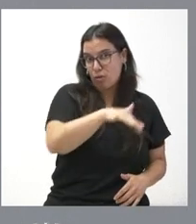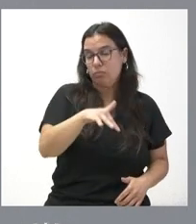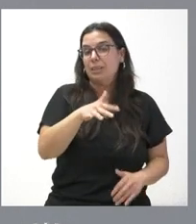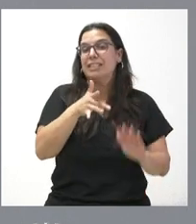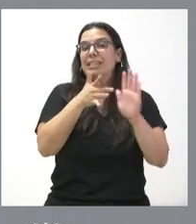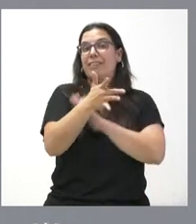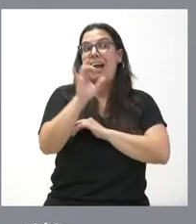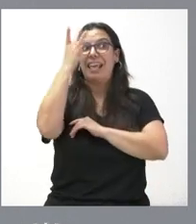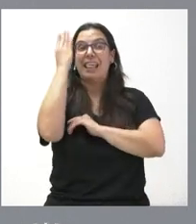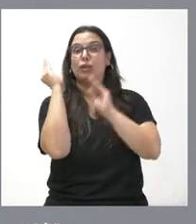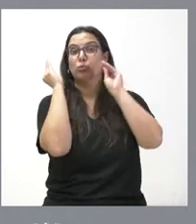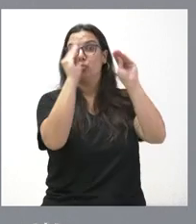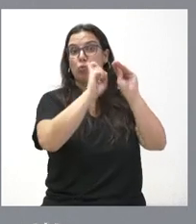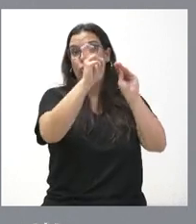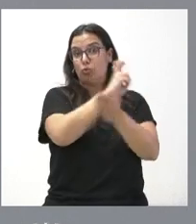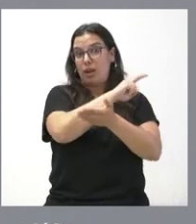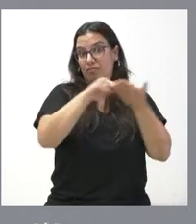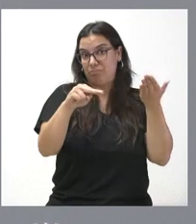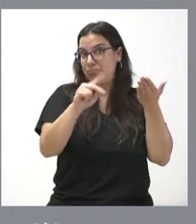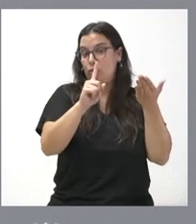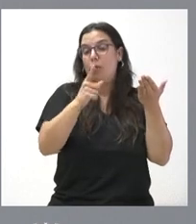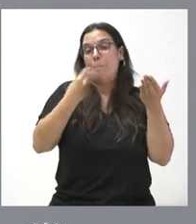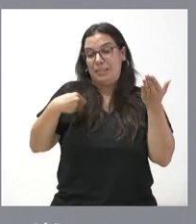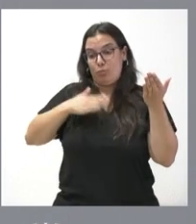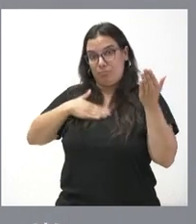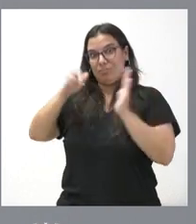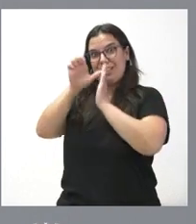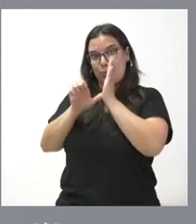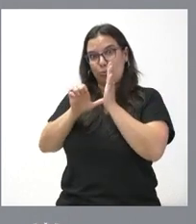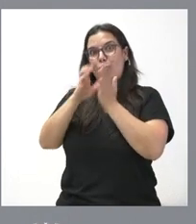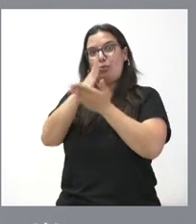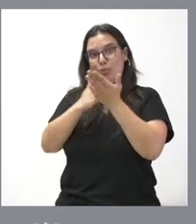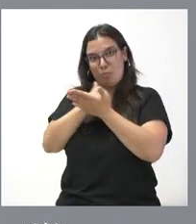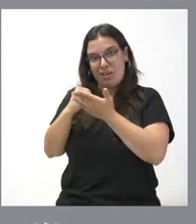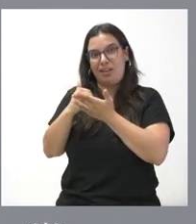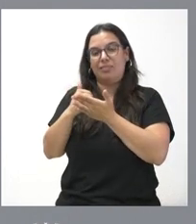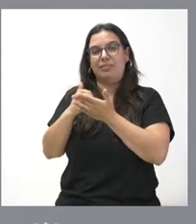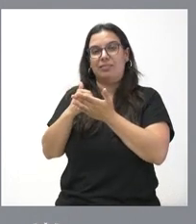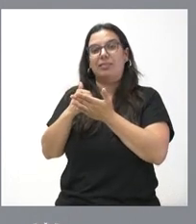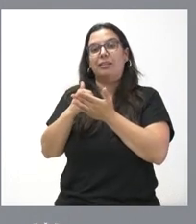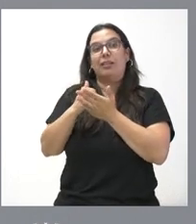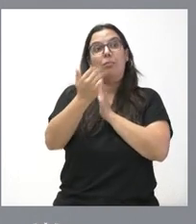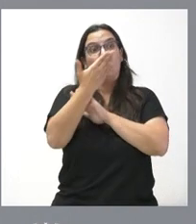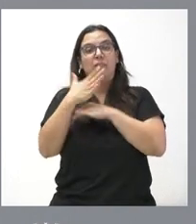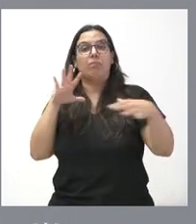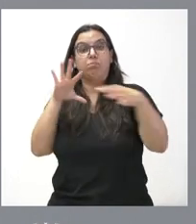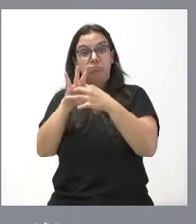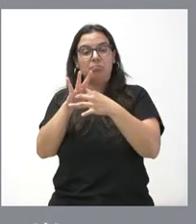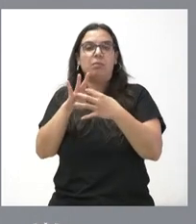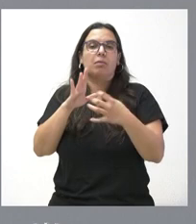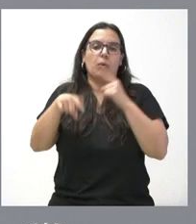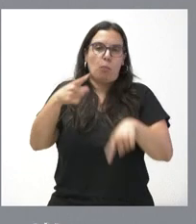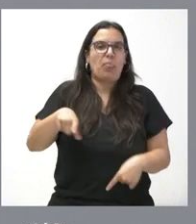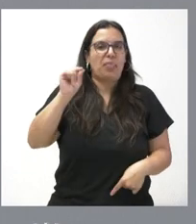función de la iniciativa de otras comunidades, sino en función de nuestro propio Estatuto de Autonomía y de lo que él se derive, es por lo que se tomen finalmente